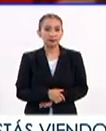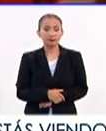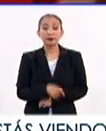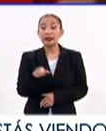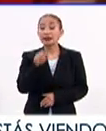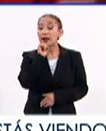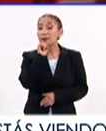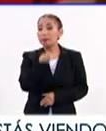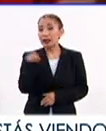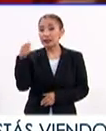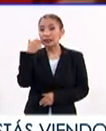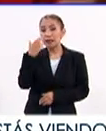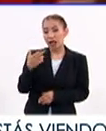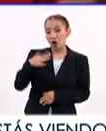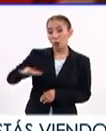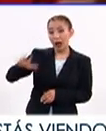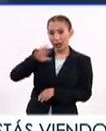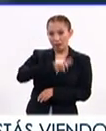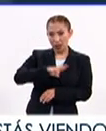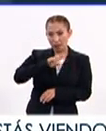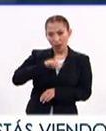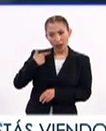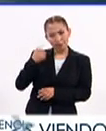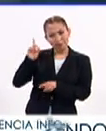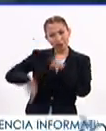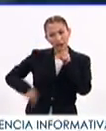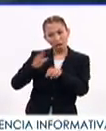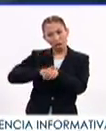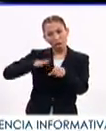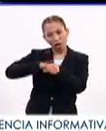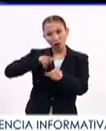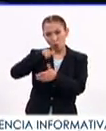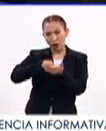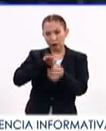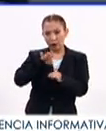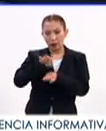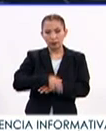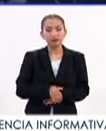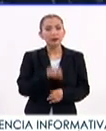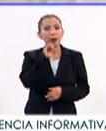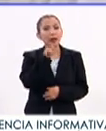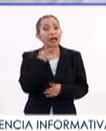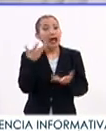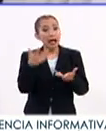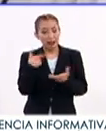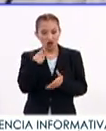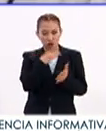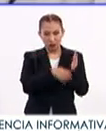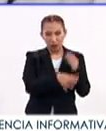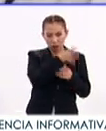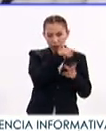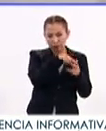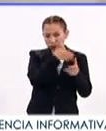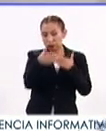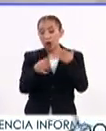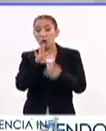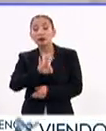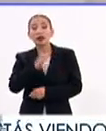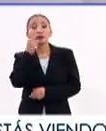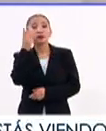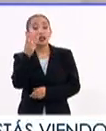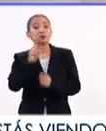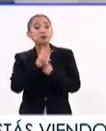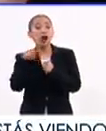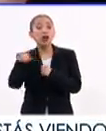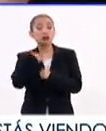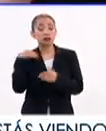y a su vez busca con el sector privado erradicar el acoso en los lugares de trabajo. También han logrado desde 2014 que 43